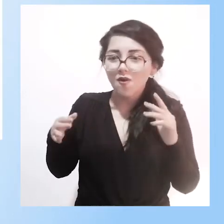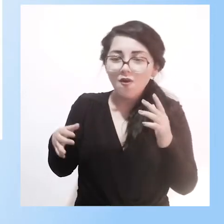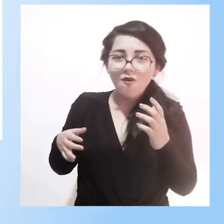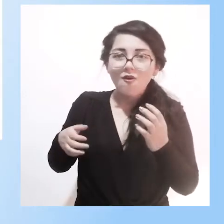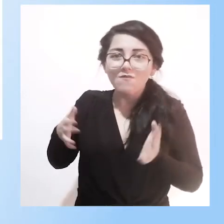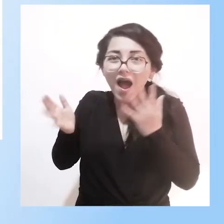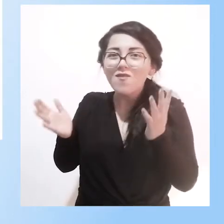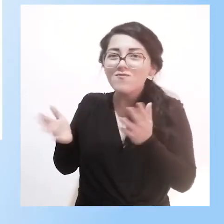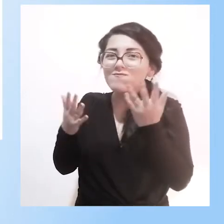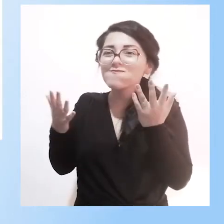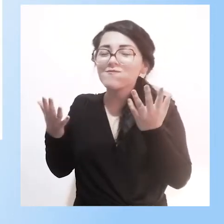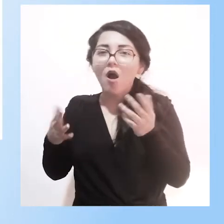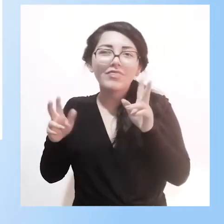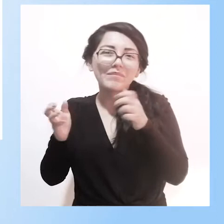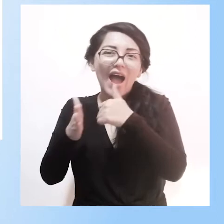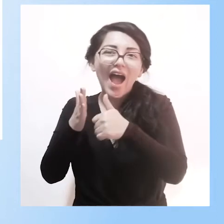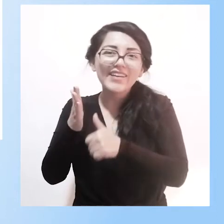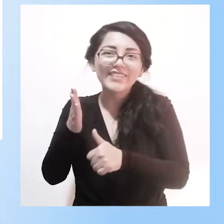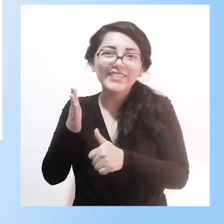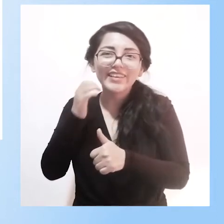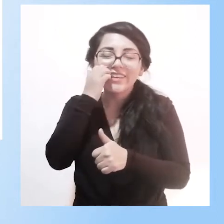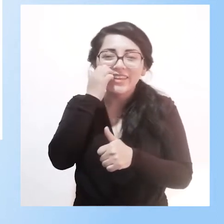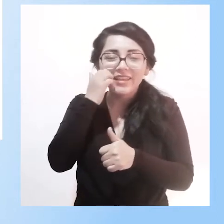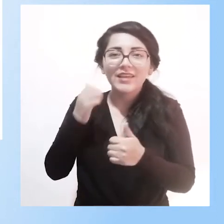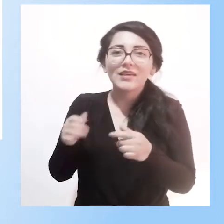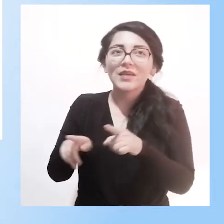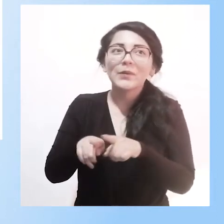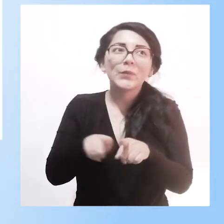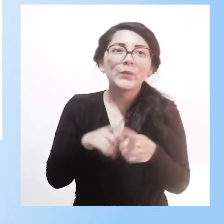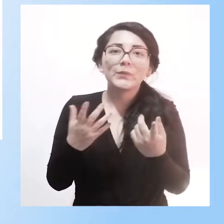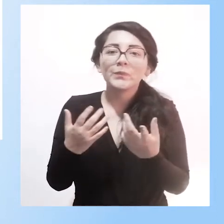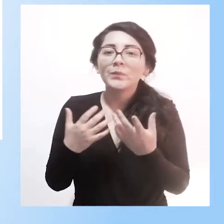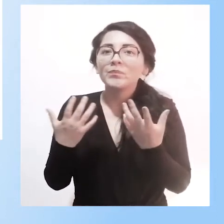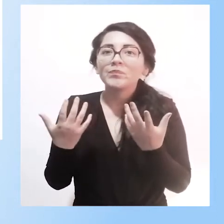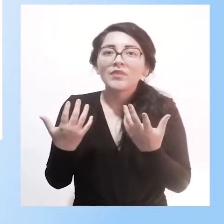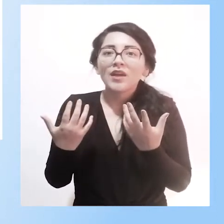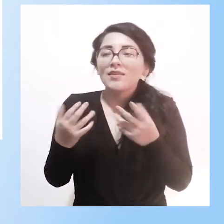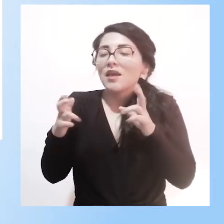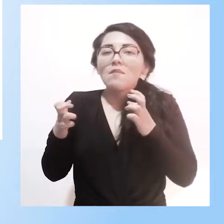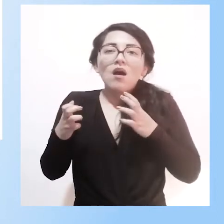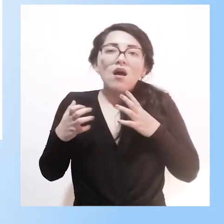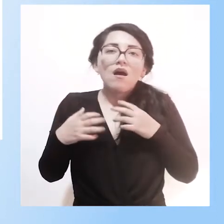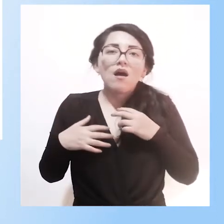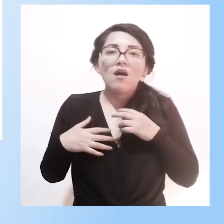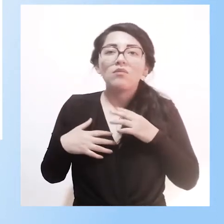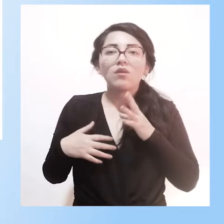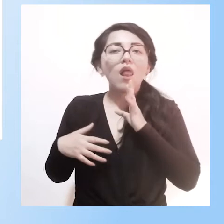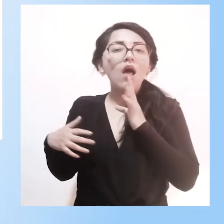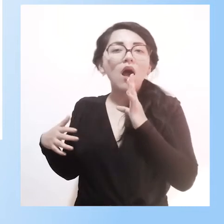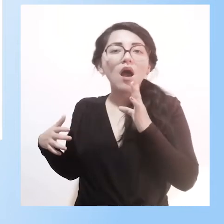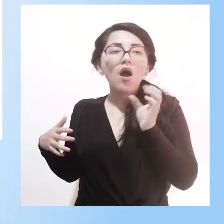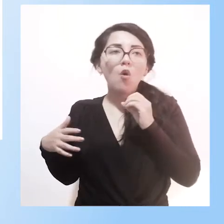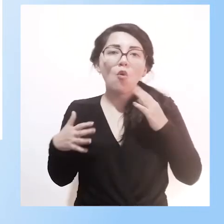y en la expresión verbal, no verbal, por